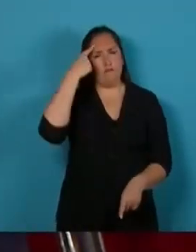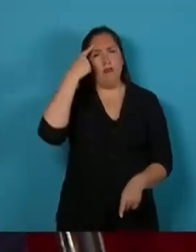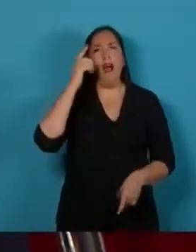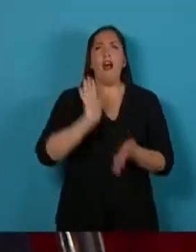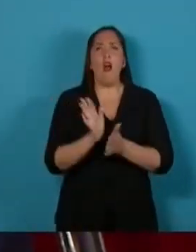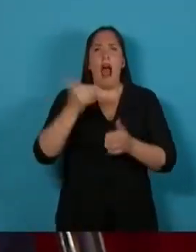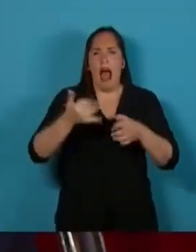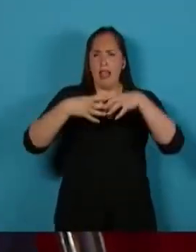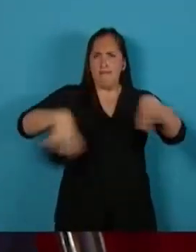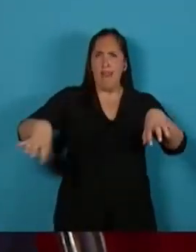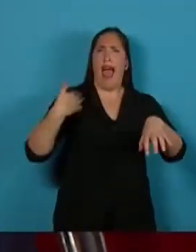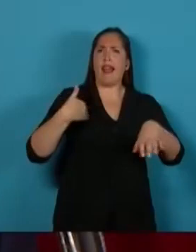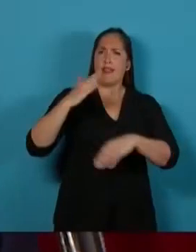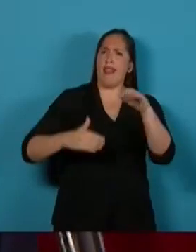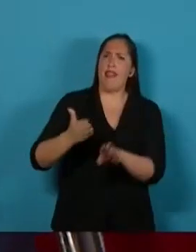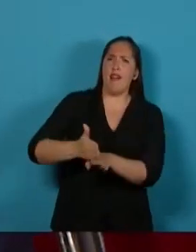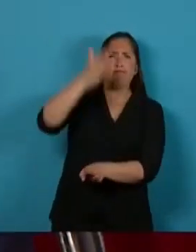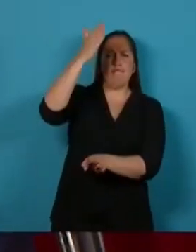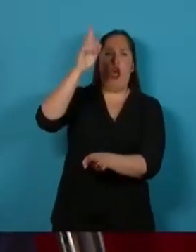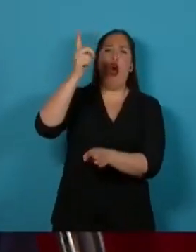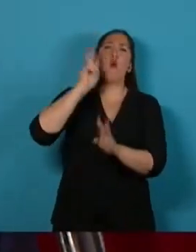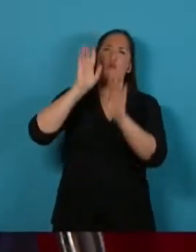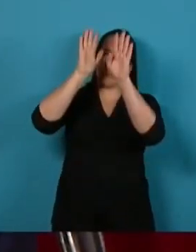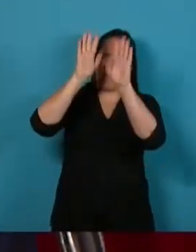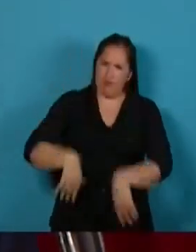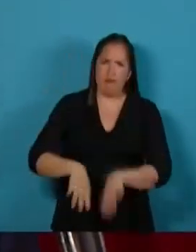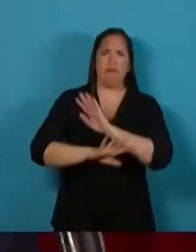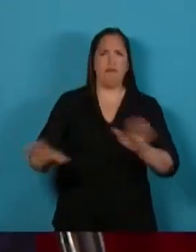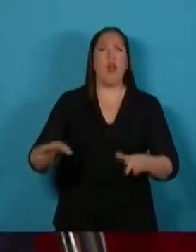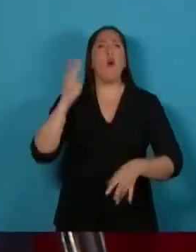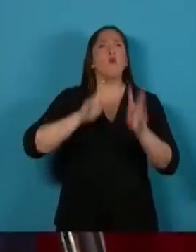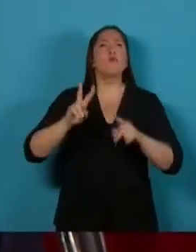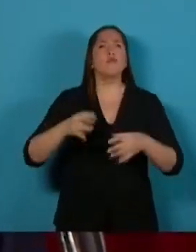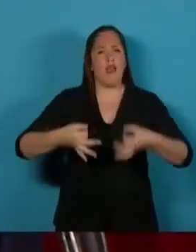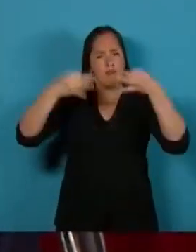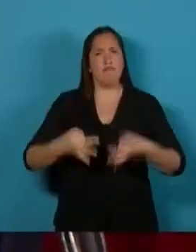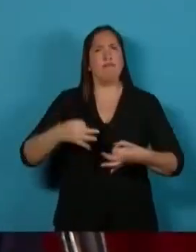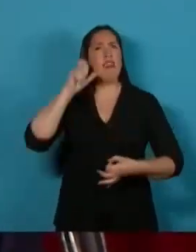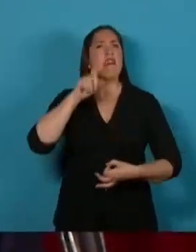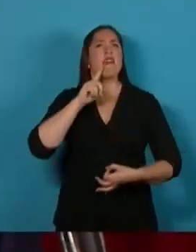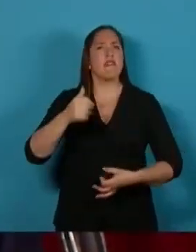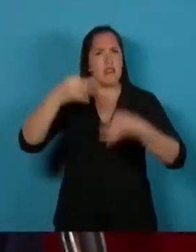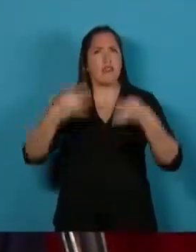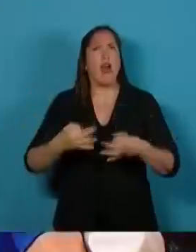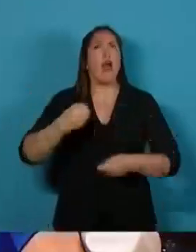fracturas de la Argentina implica crear una ética de las prioridades y las emergencias.